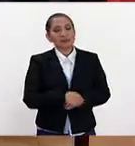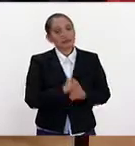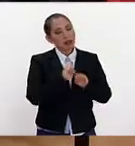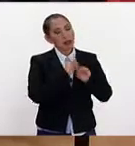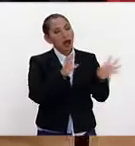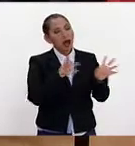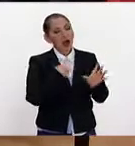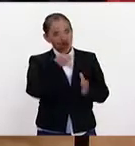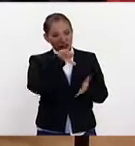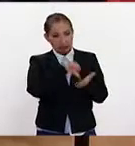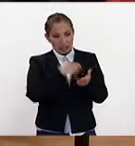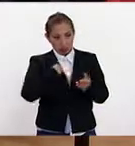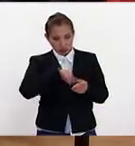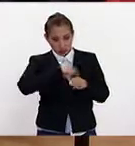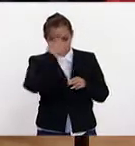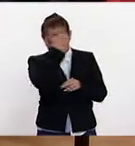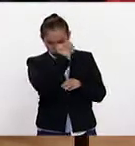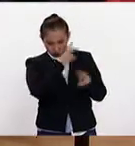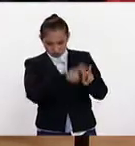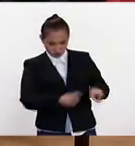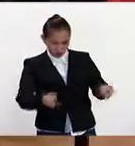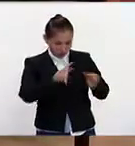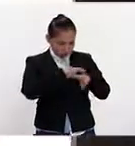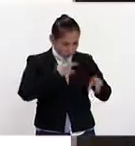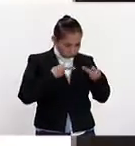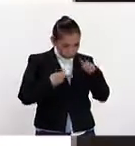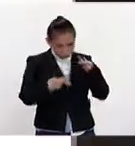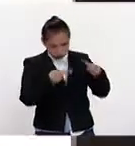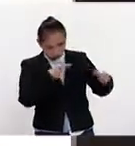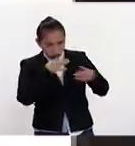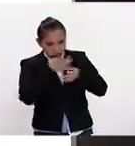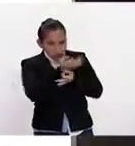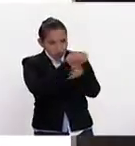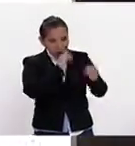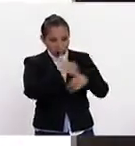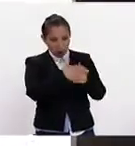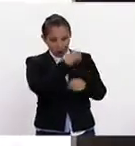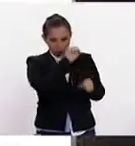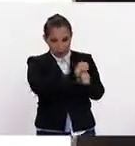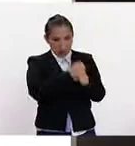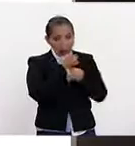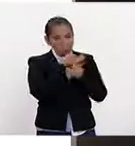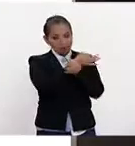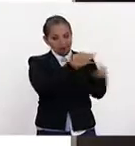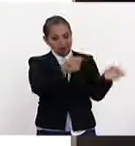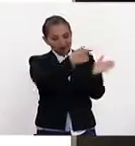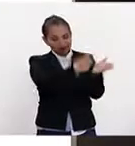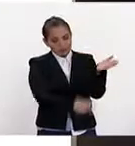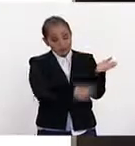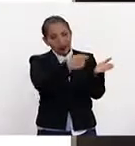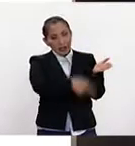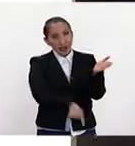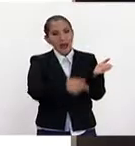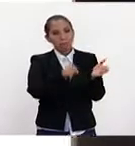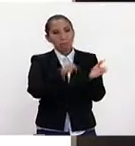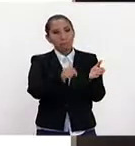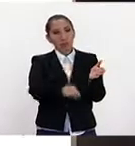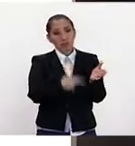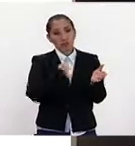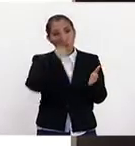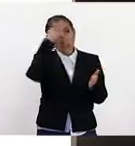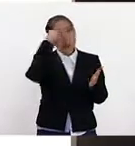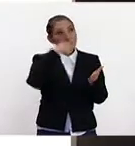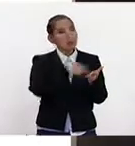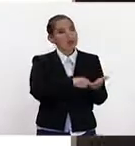Obviamente en el centro estamos analizando, planeamos publicar algo la próxima semana sobre el año de Trump. Yo